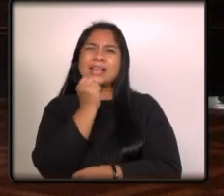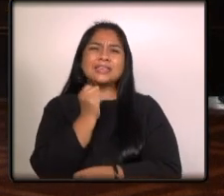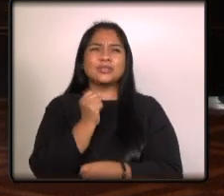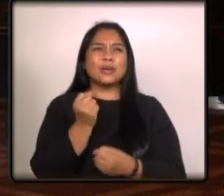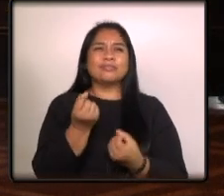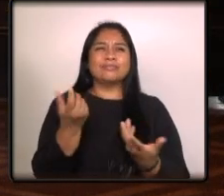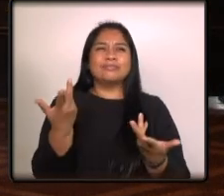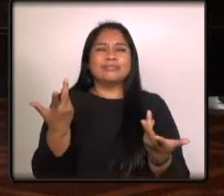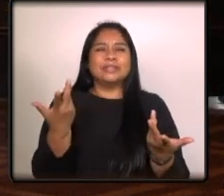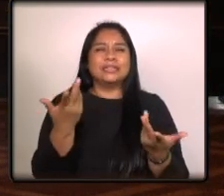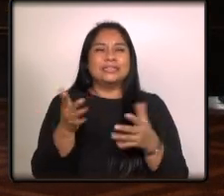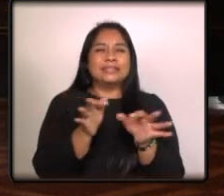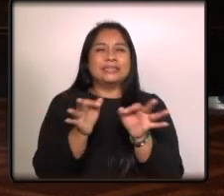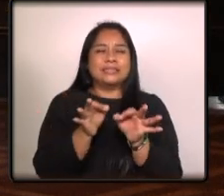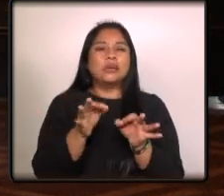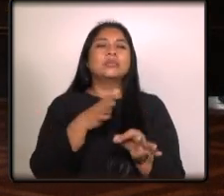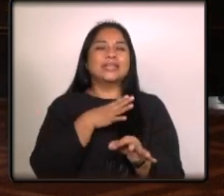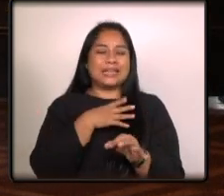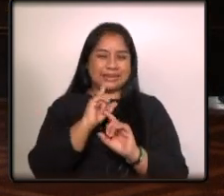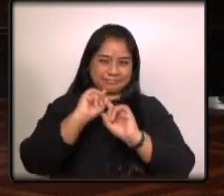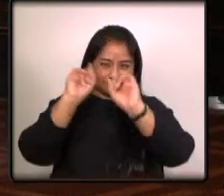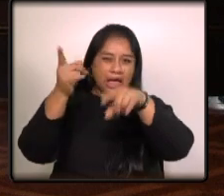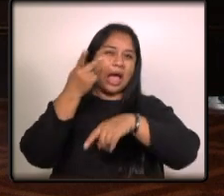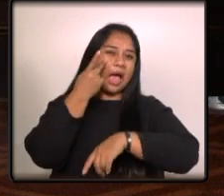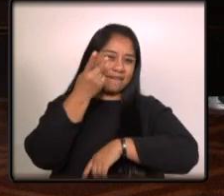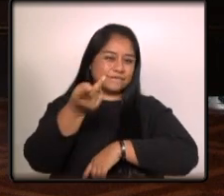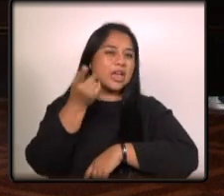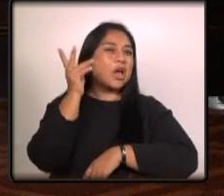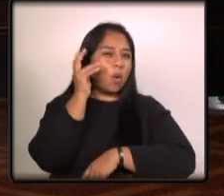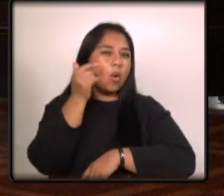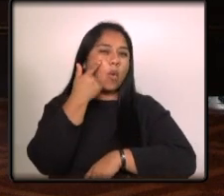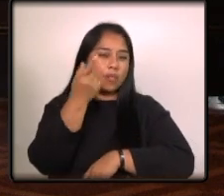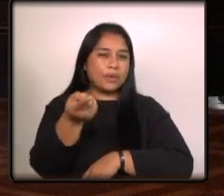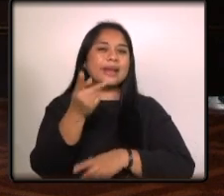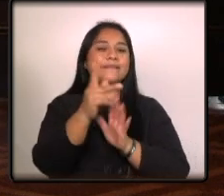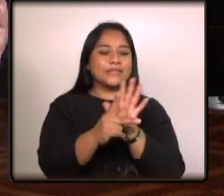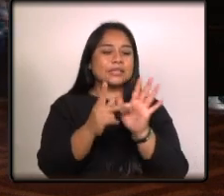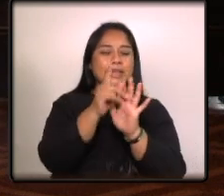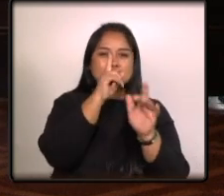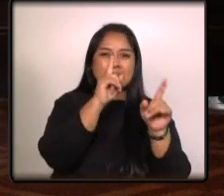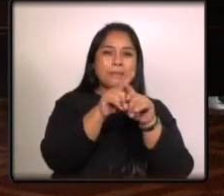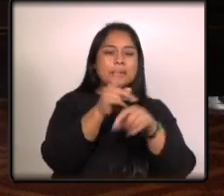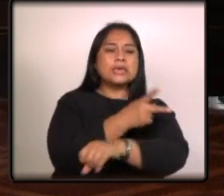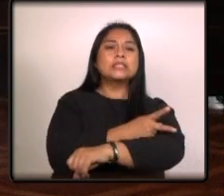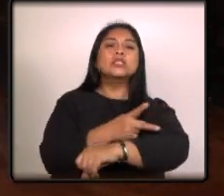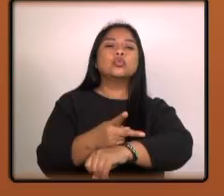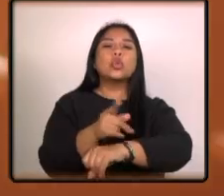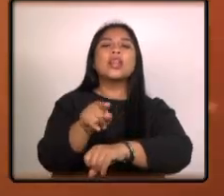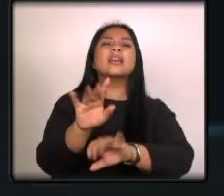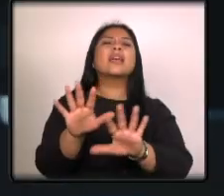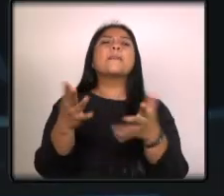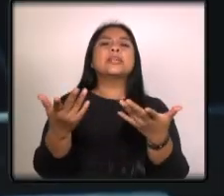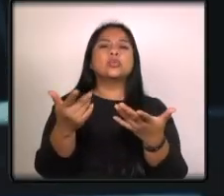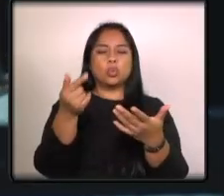no sé no sé cómo explicarse tienen que ir a buscarla para que la escuchen y el video también está narrado en lo que sucedió